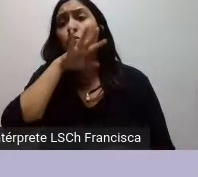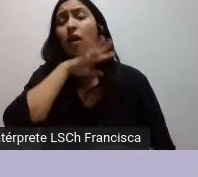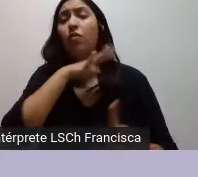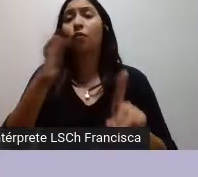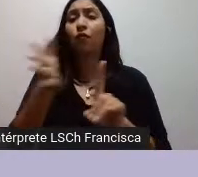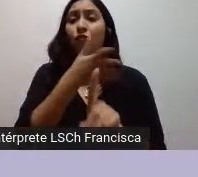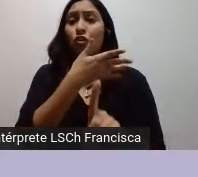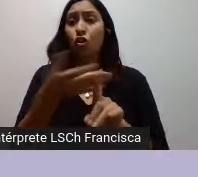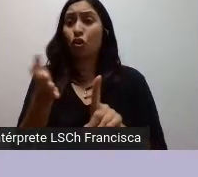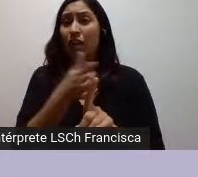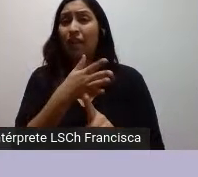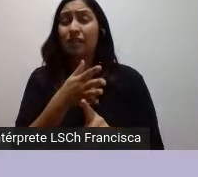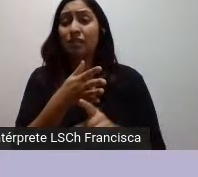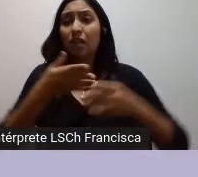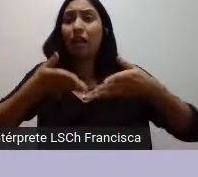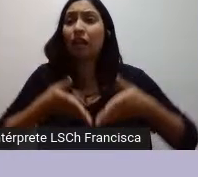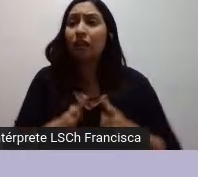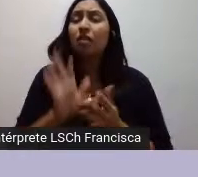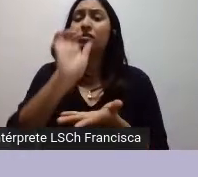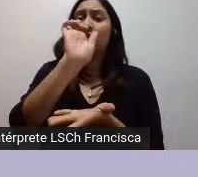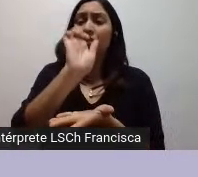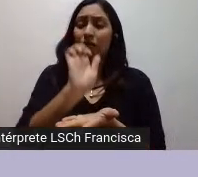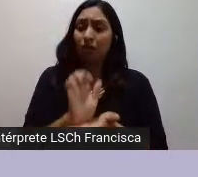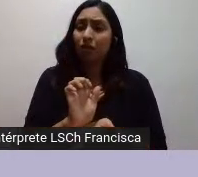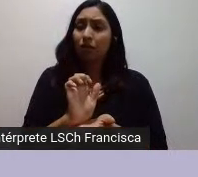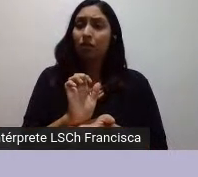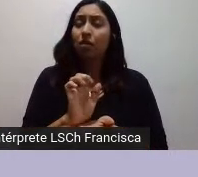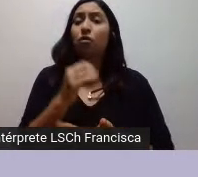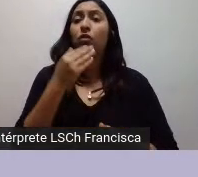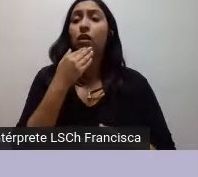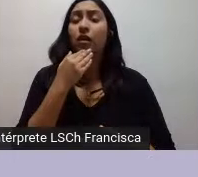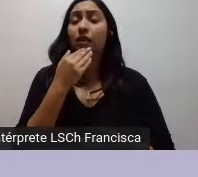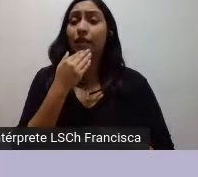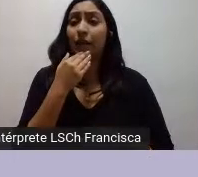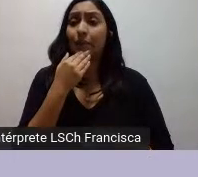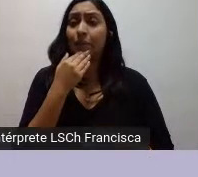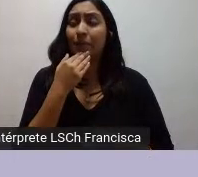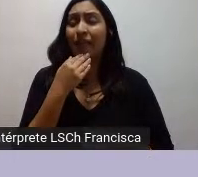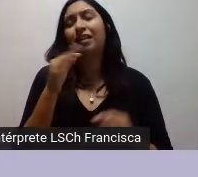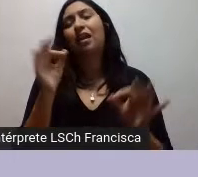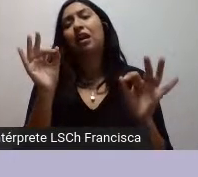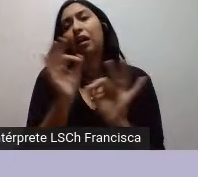que yo creo que explica también la radicalización de algunos sectores del movimiento mapuche en el día de hoy.